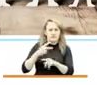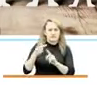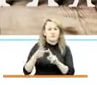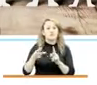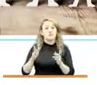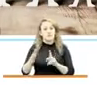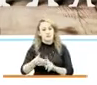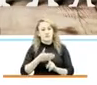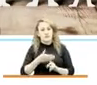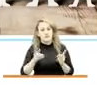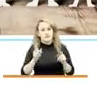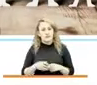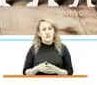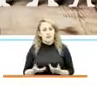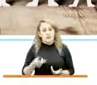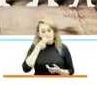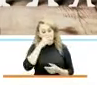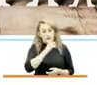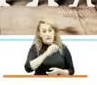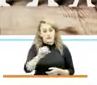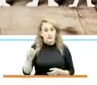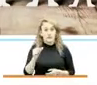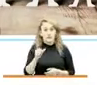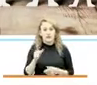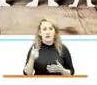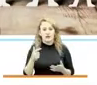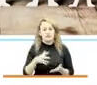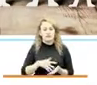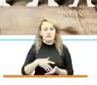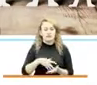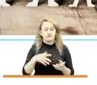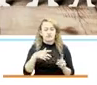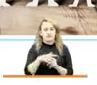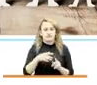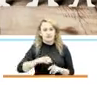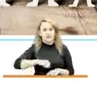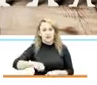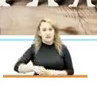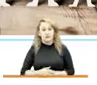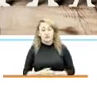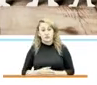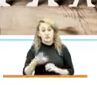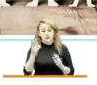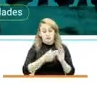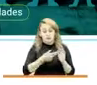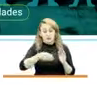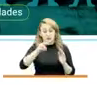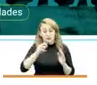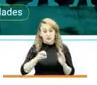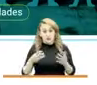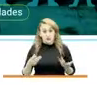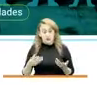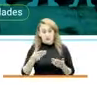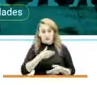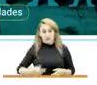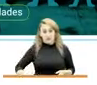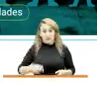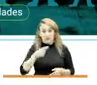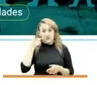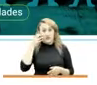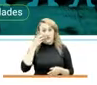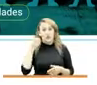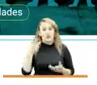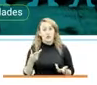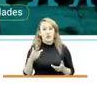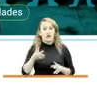proteger a los niños y niñas que desafortunadamente han visto vulnerados sus derechos. En el año 2018 el presidente Duque hizo la gran